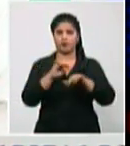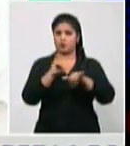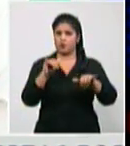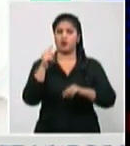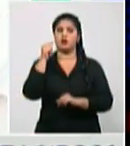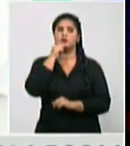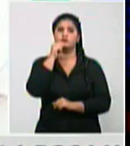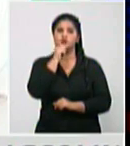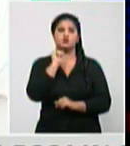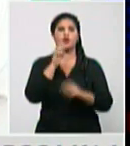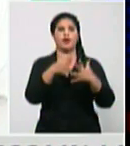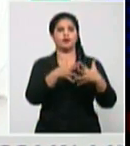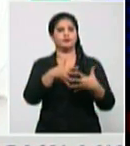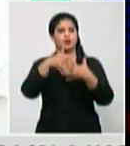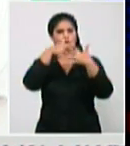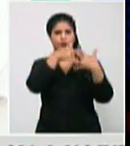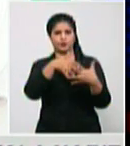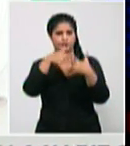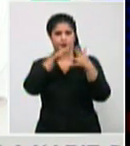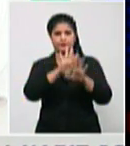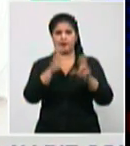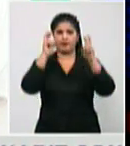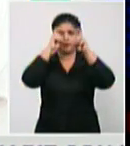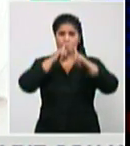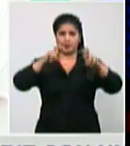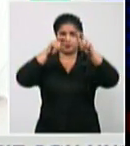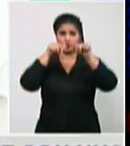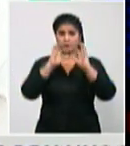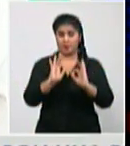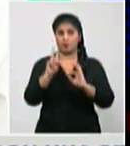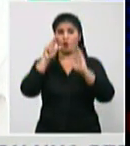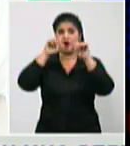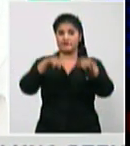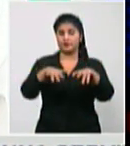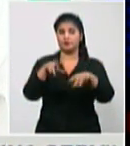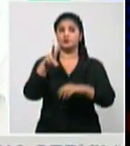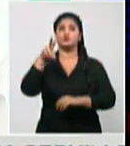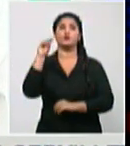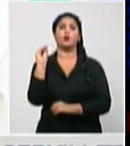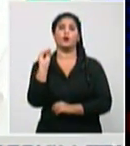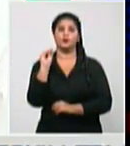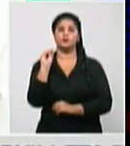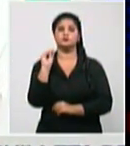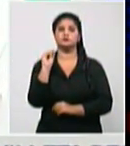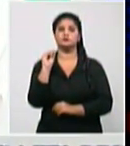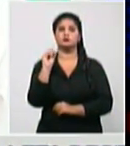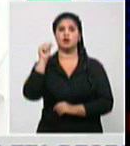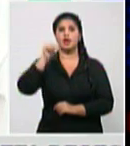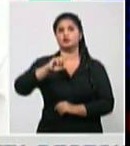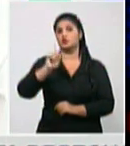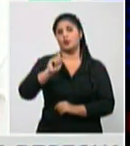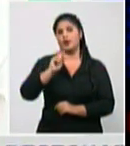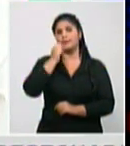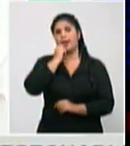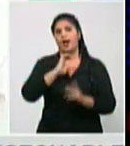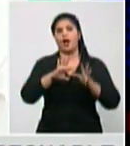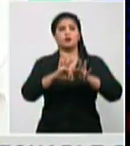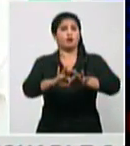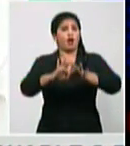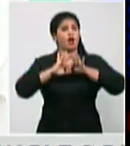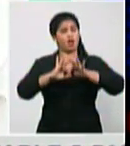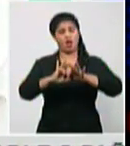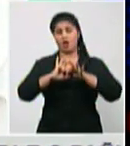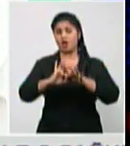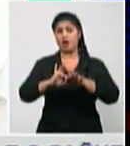estudiado es que no es que dé un cuadro clínico más severo no es que dé más